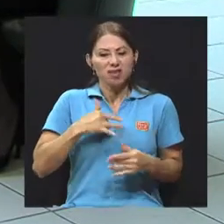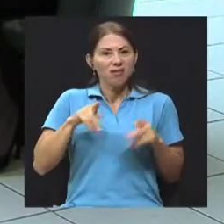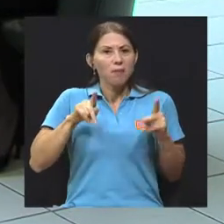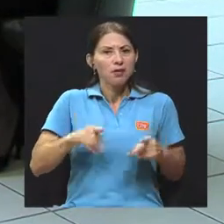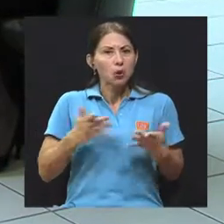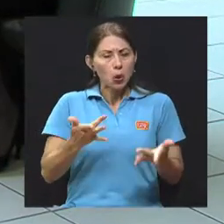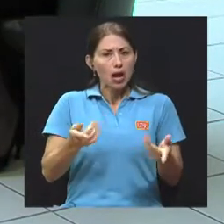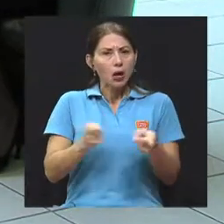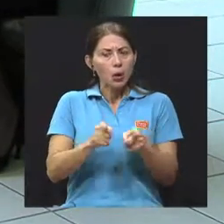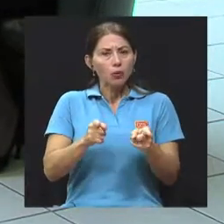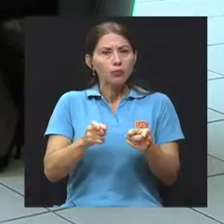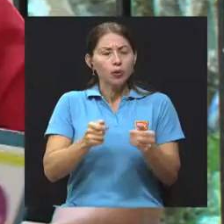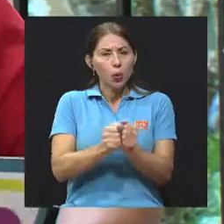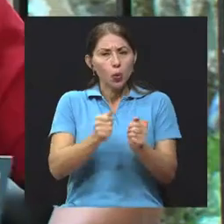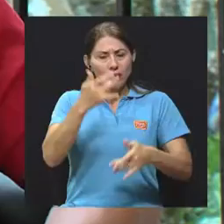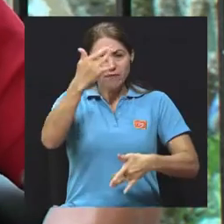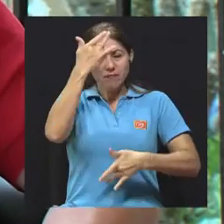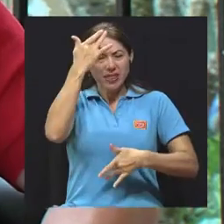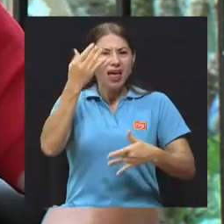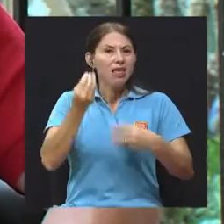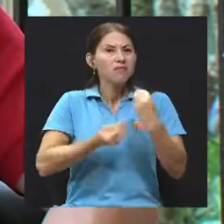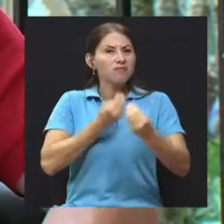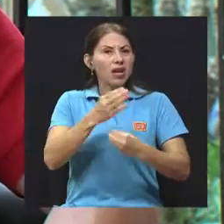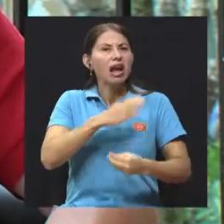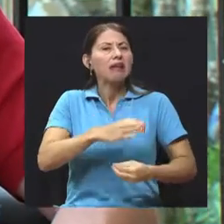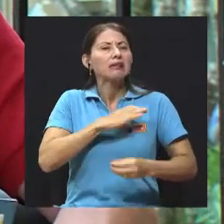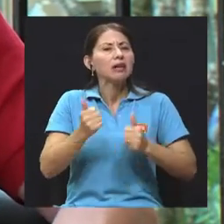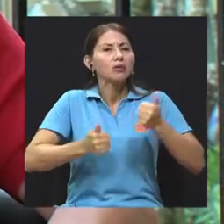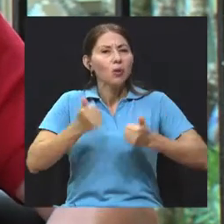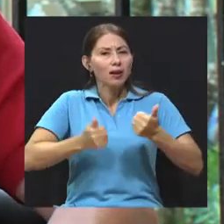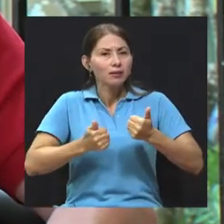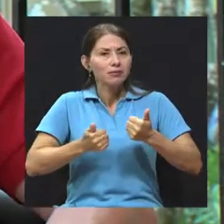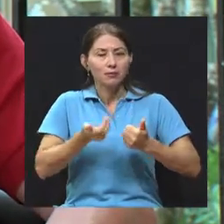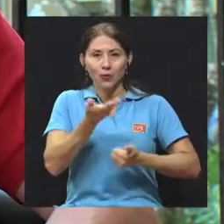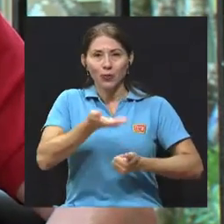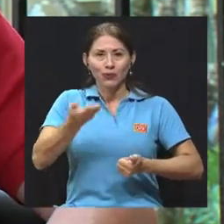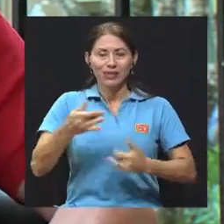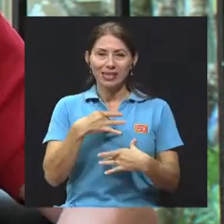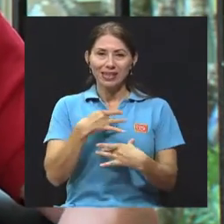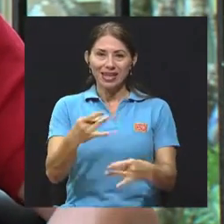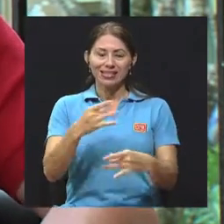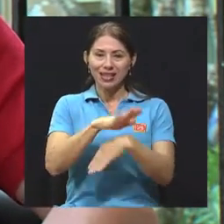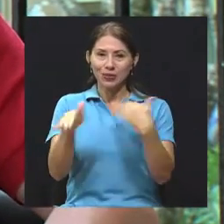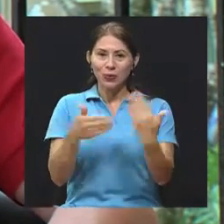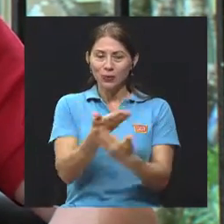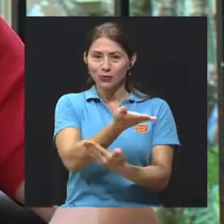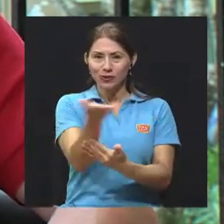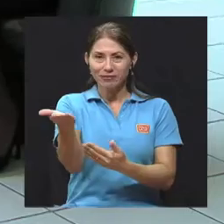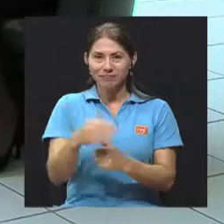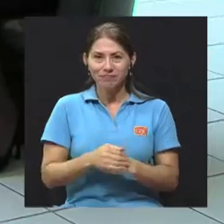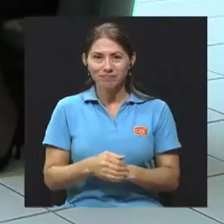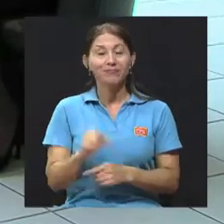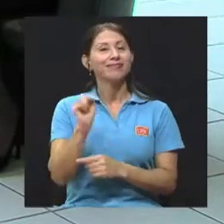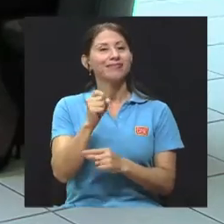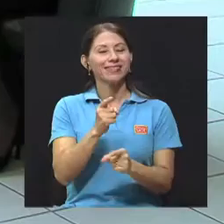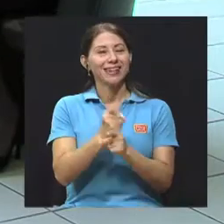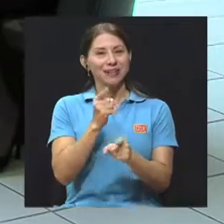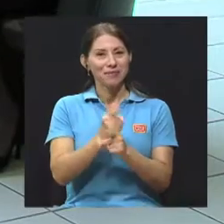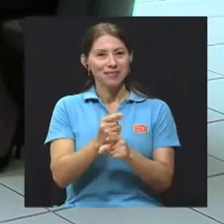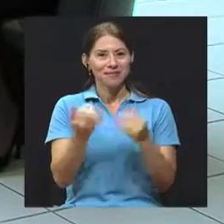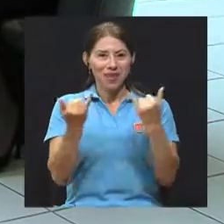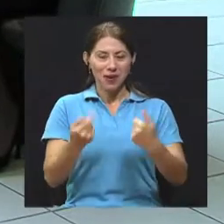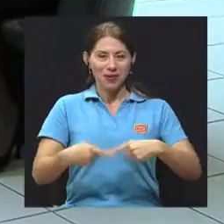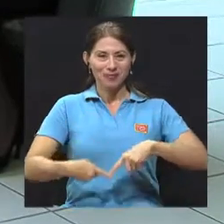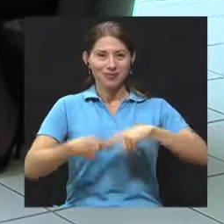por cuadros clínicos y otra serie de cosas que van a ser de interés también de todos nuestros clientes. Exactamente, vamos a ir